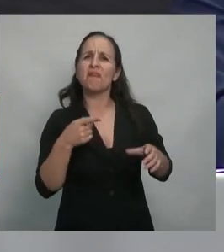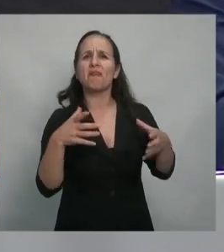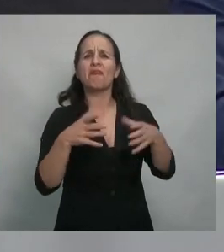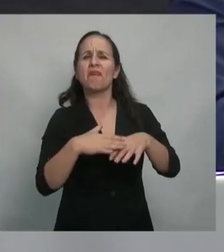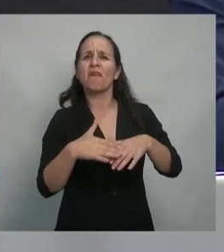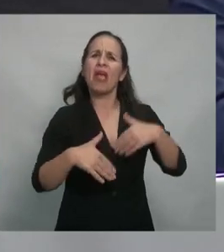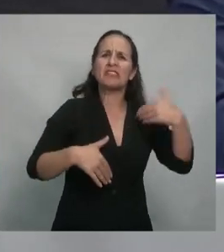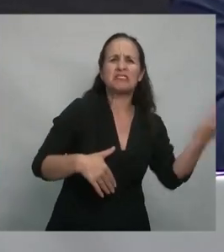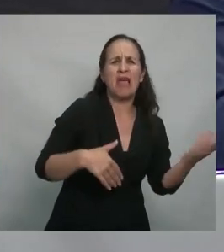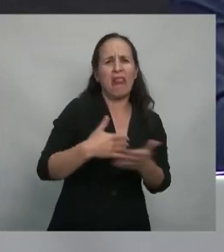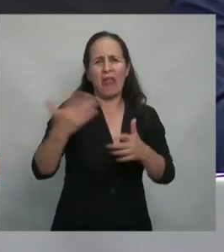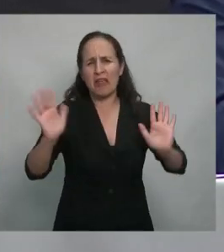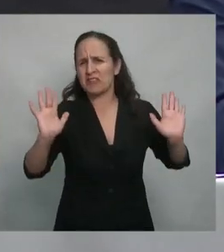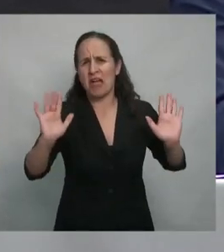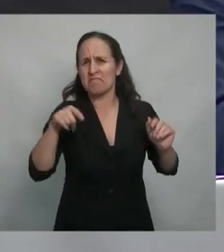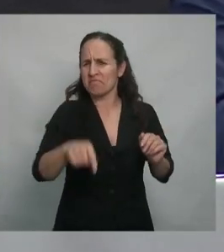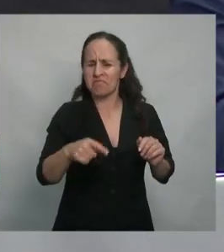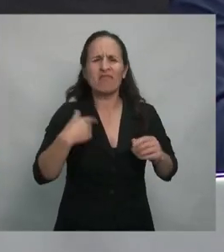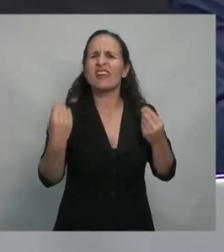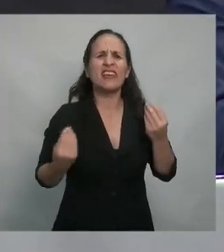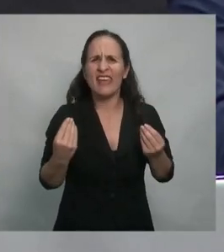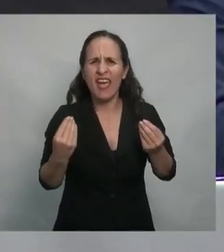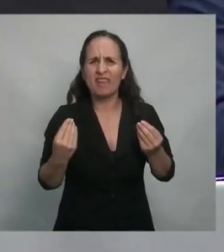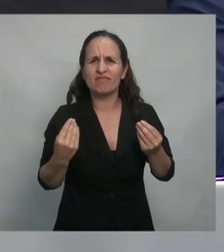de izquierdas y derechas para ingresar decididamente